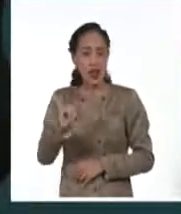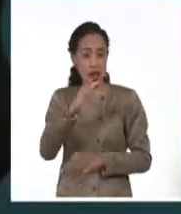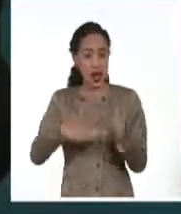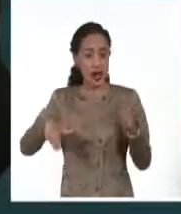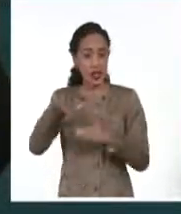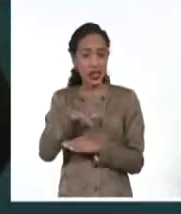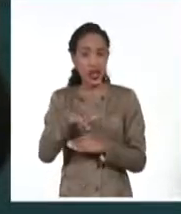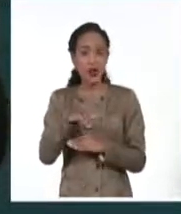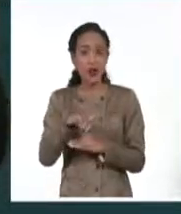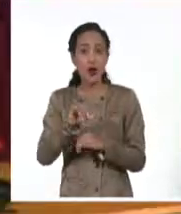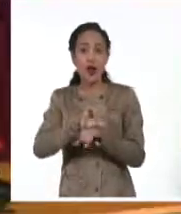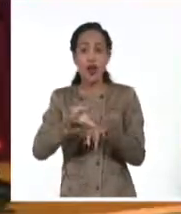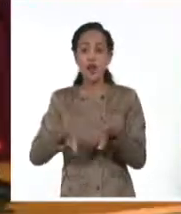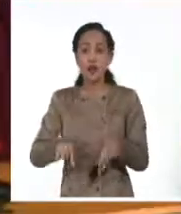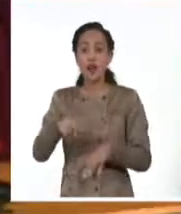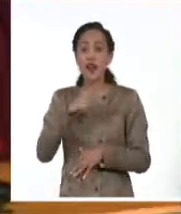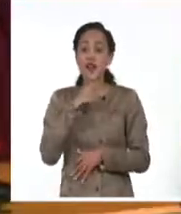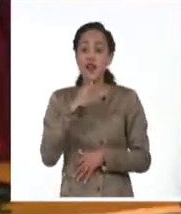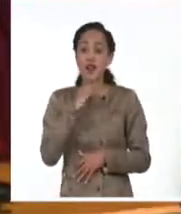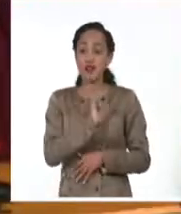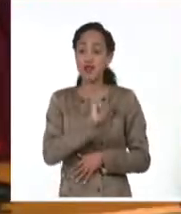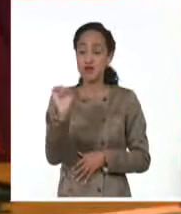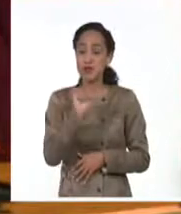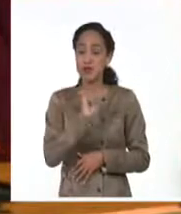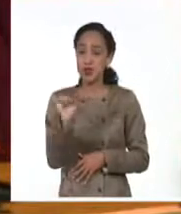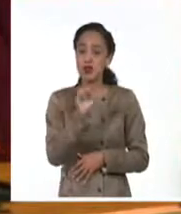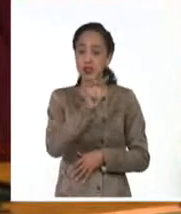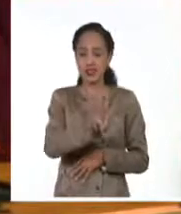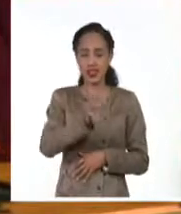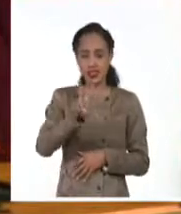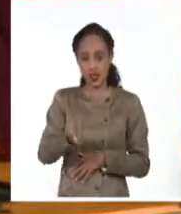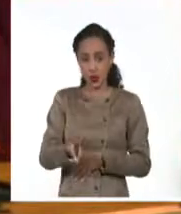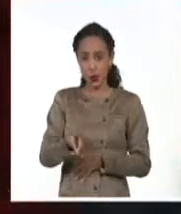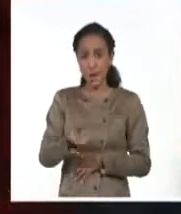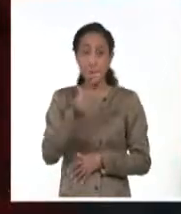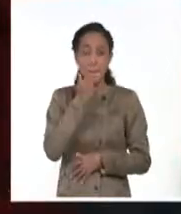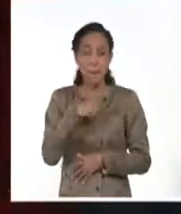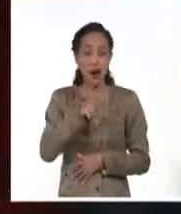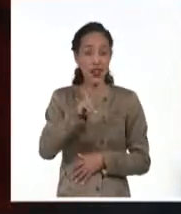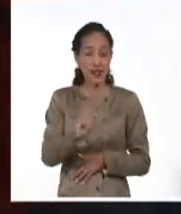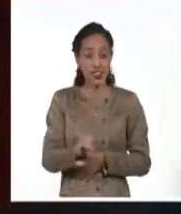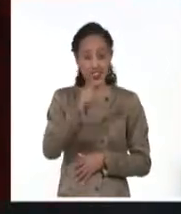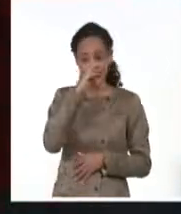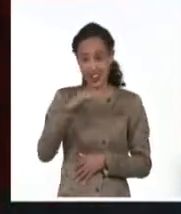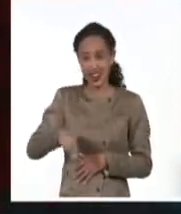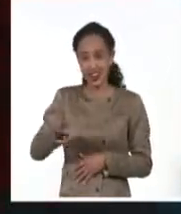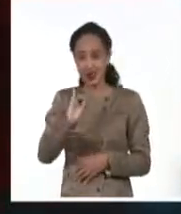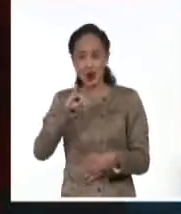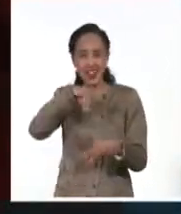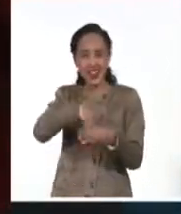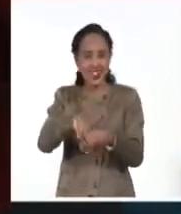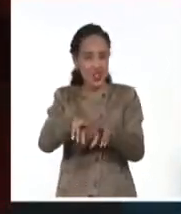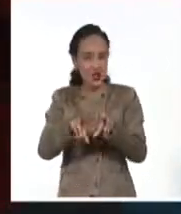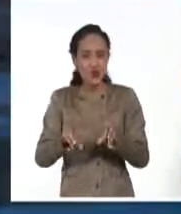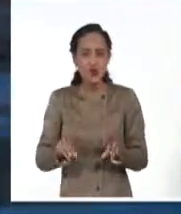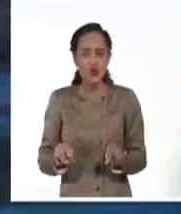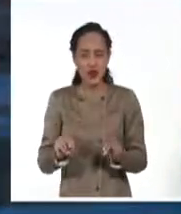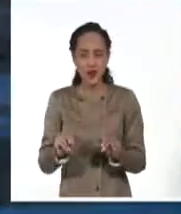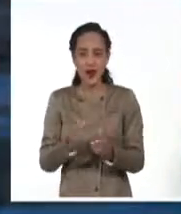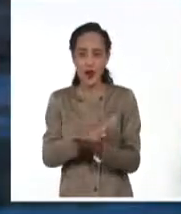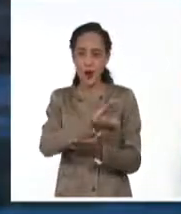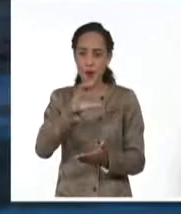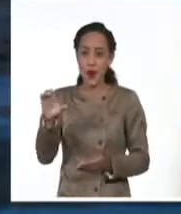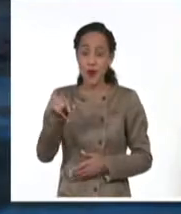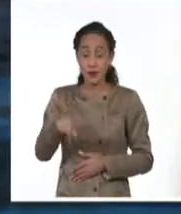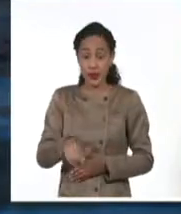Este viernes se gradúan 32 y más de 20 pequeños ingresan al plantel. Una